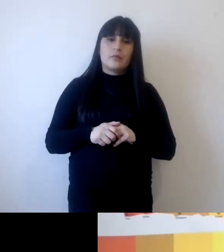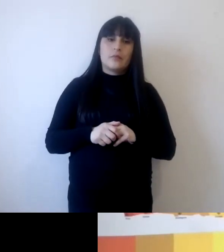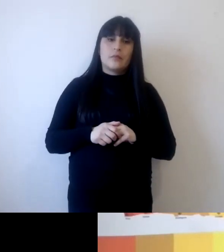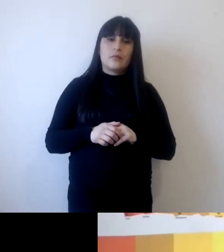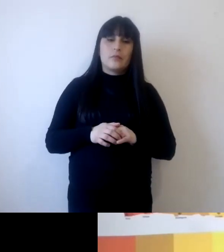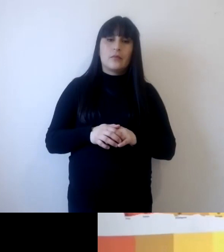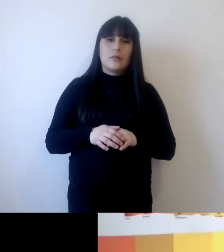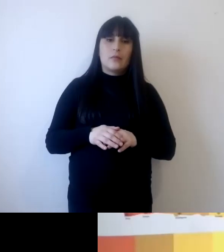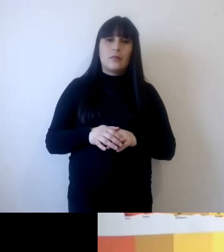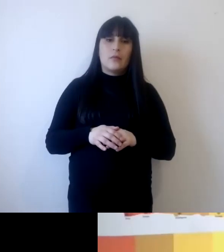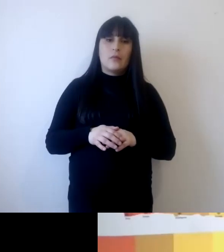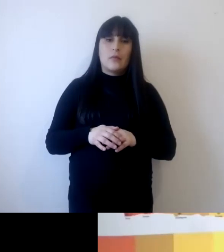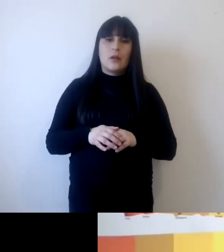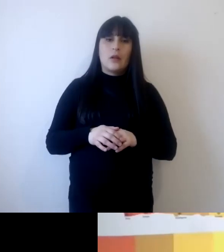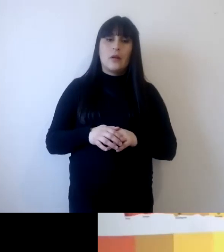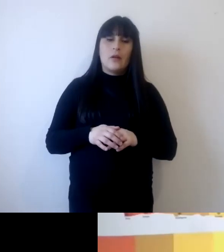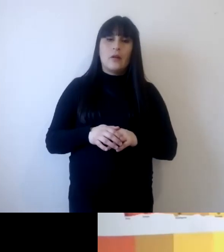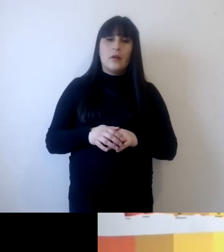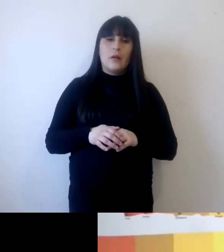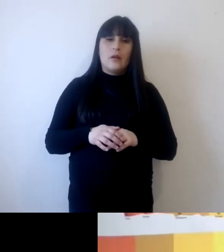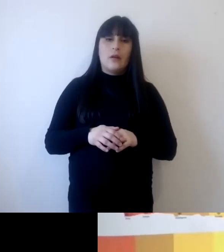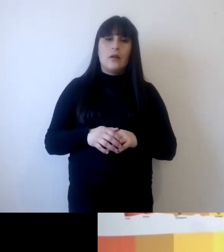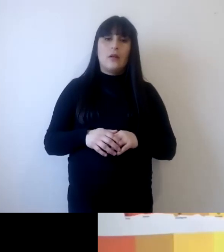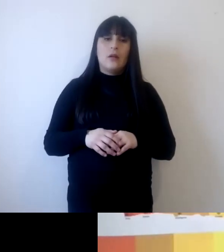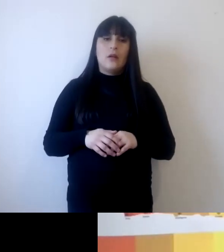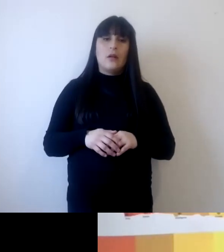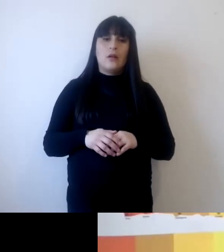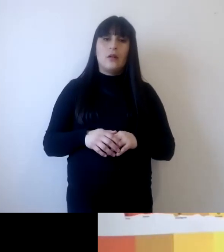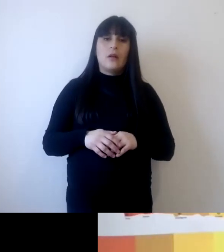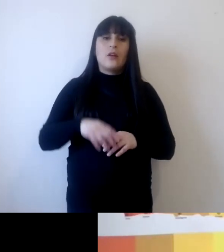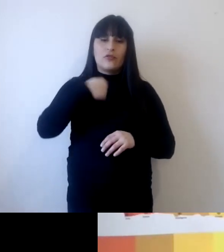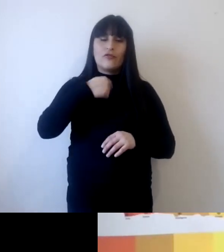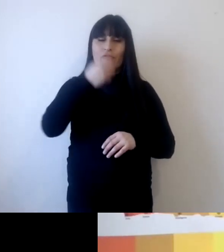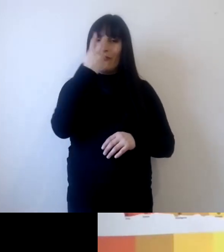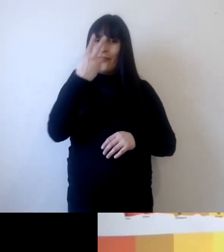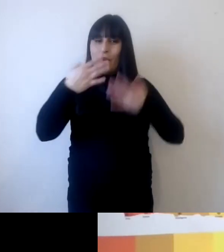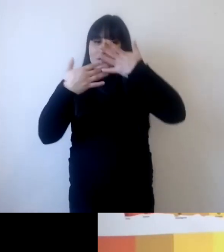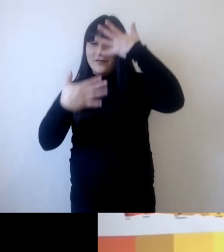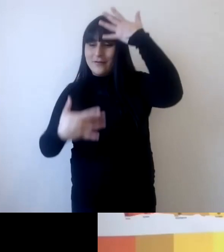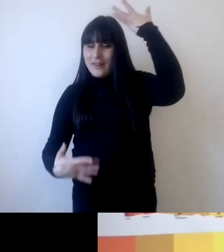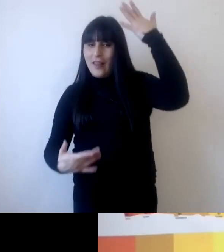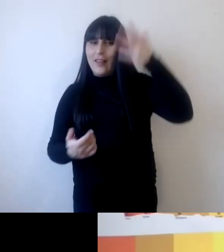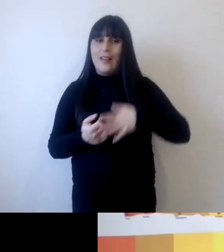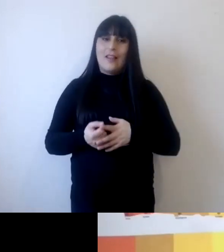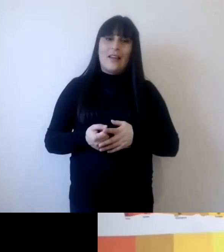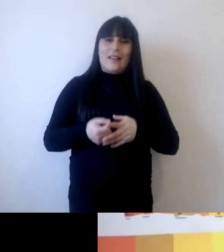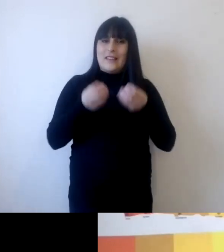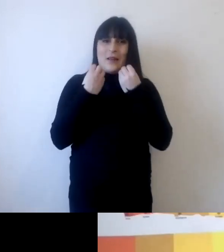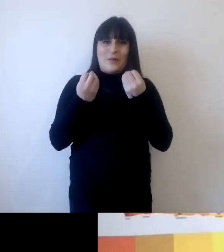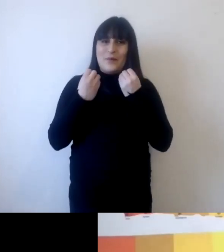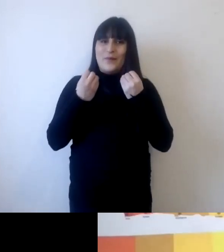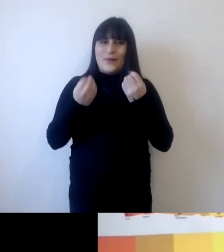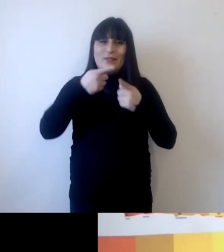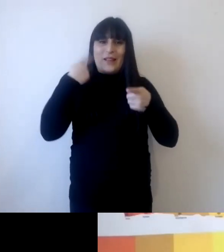bien comenzando por la primera cuestión bueno estoy viendo el chat estoy abrumado creo que hay como 80 y 90